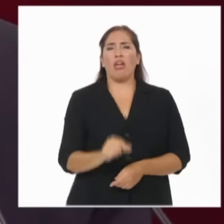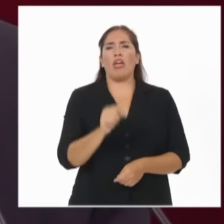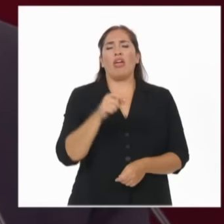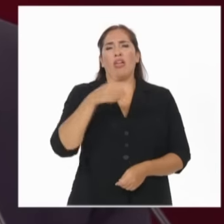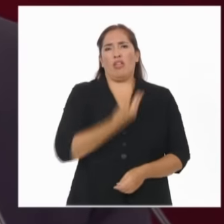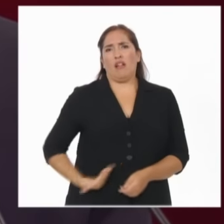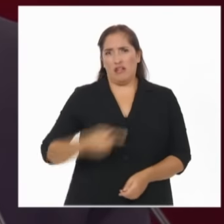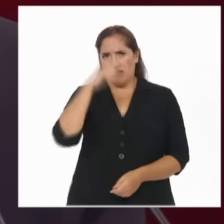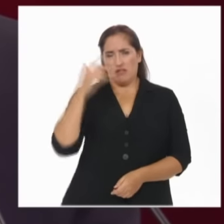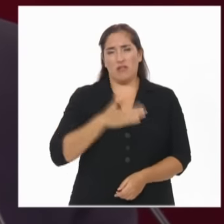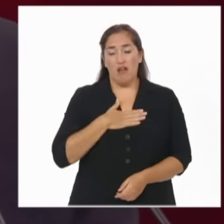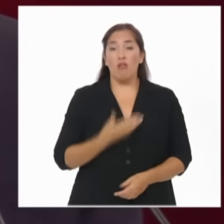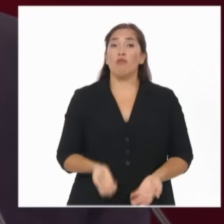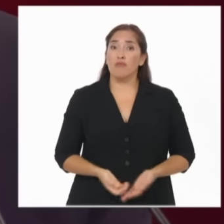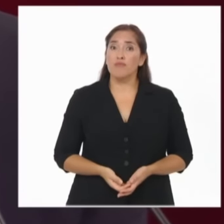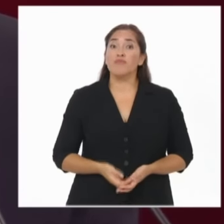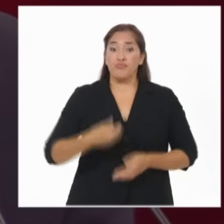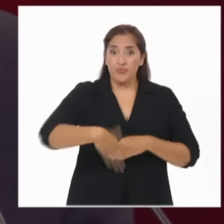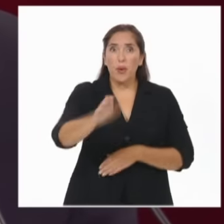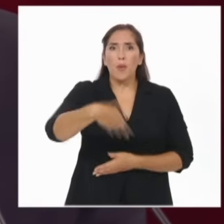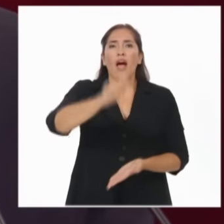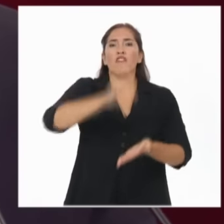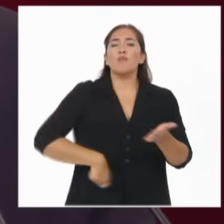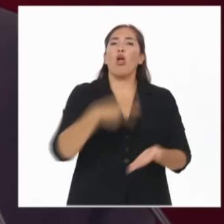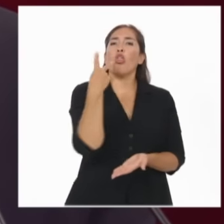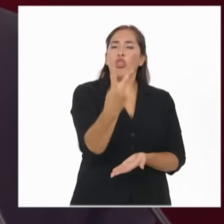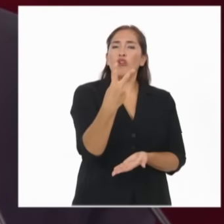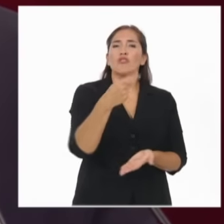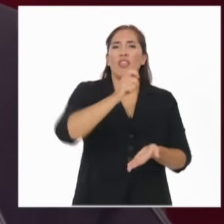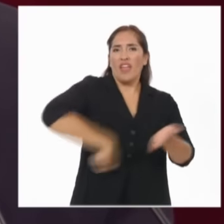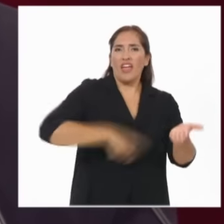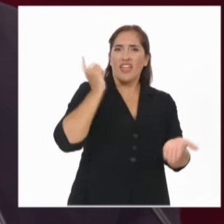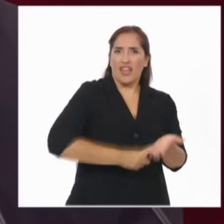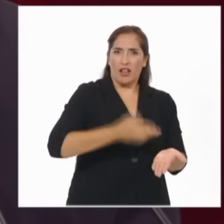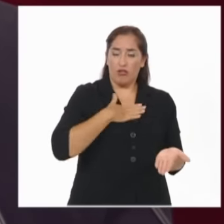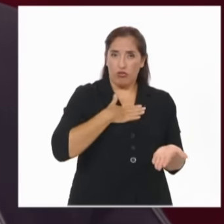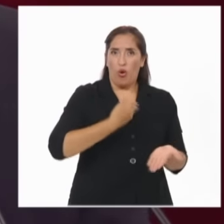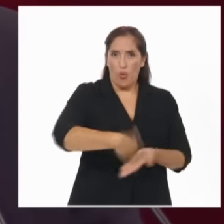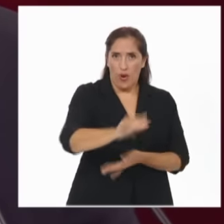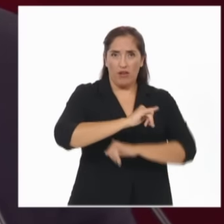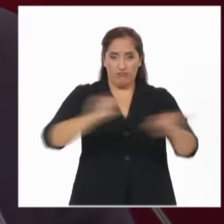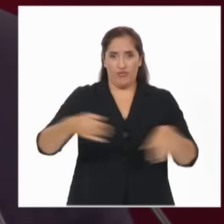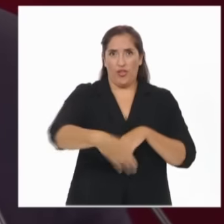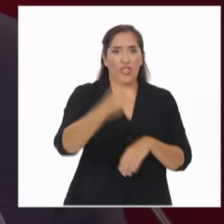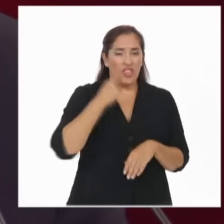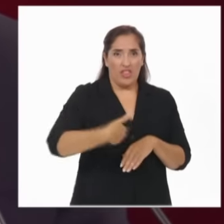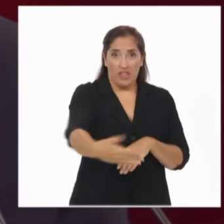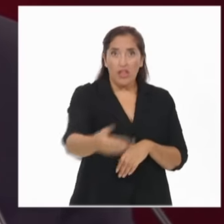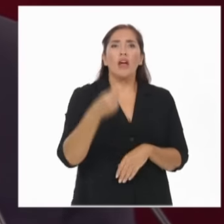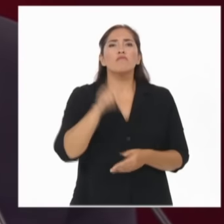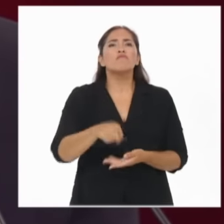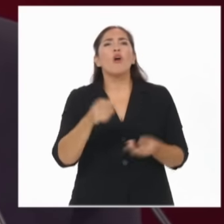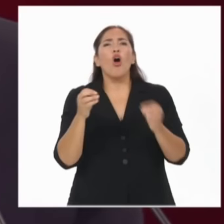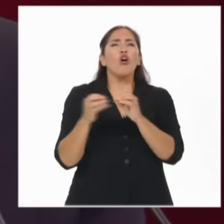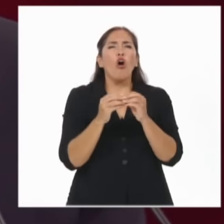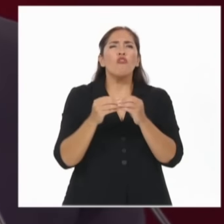publicaremos dos decretos sobre juicios y contrataciones para la gestión de conflictos de intereses.